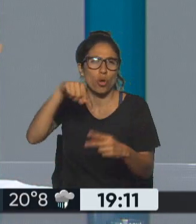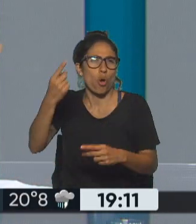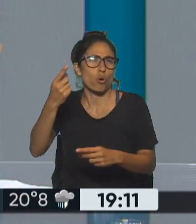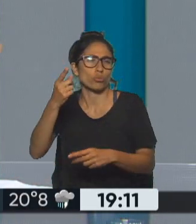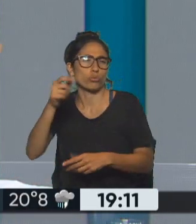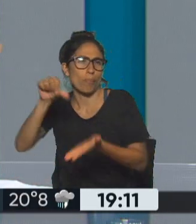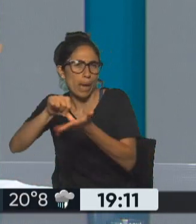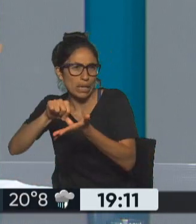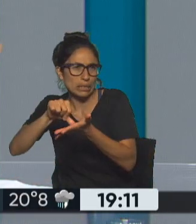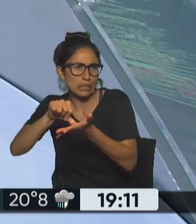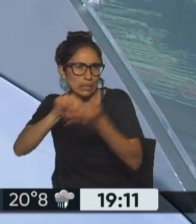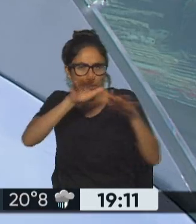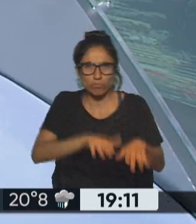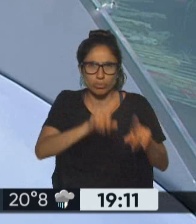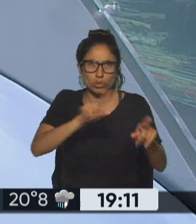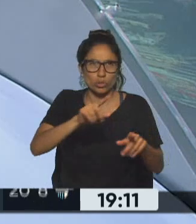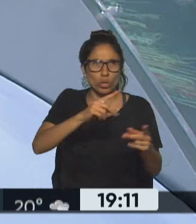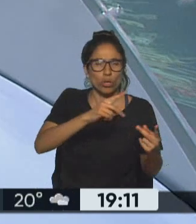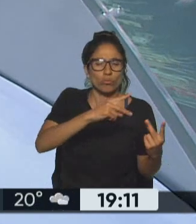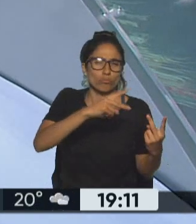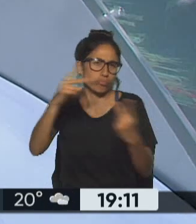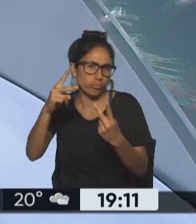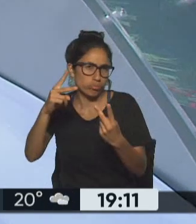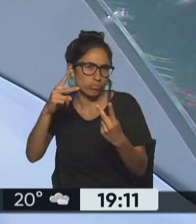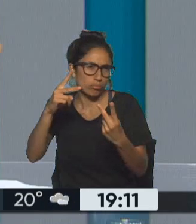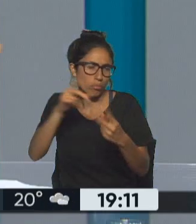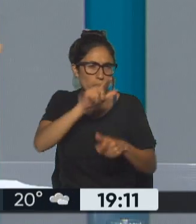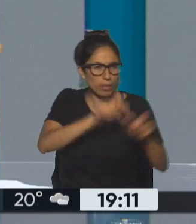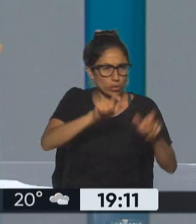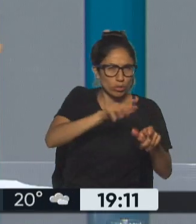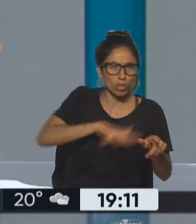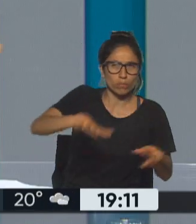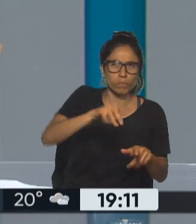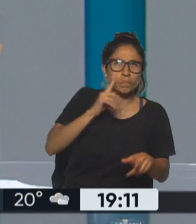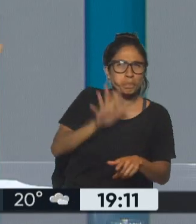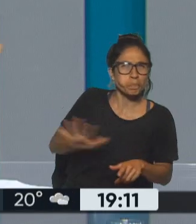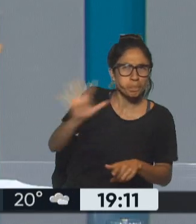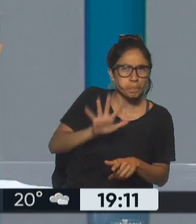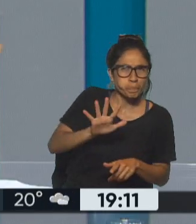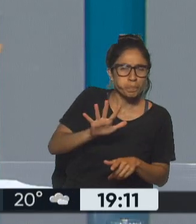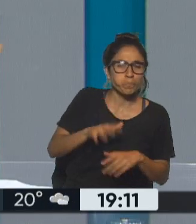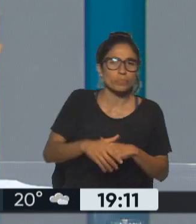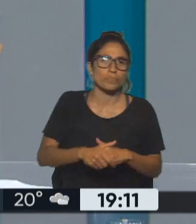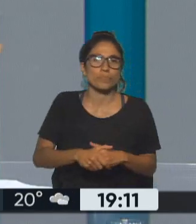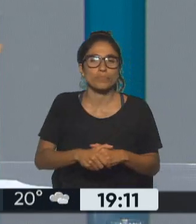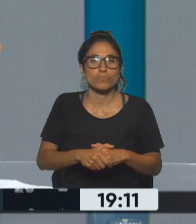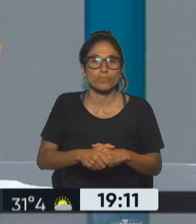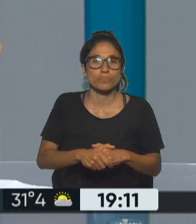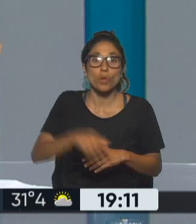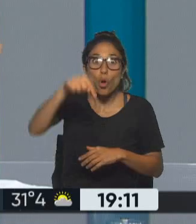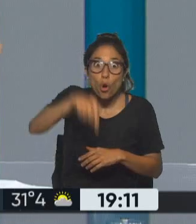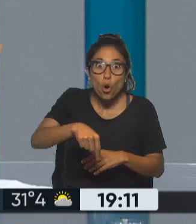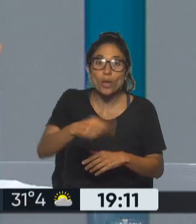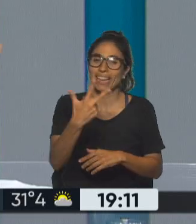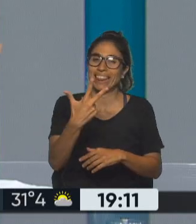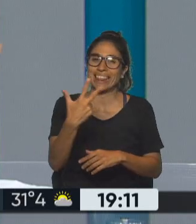de que haya sido hoy domingo la toma de los tres poderes en Brasilia lo recordamos y como lo decía recién Alejandro que hasta el momento bueno parece que